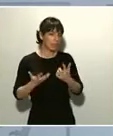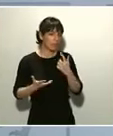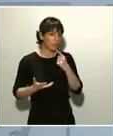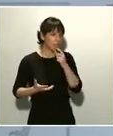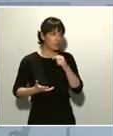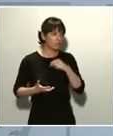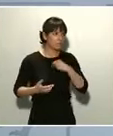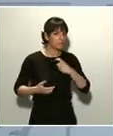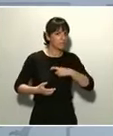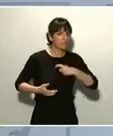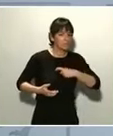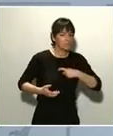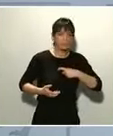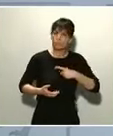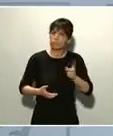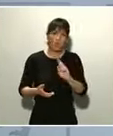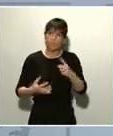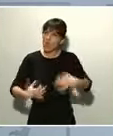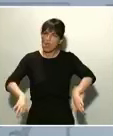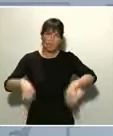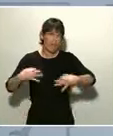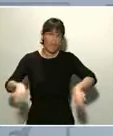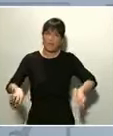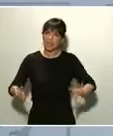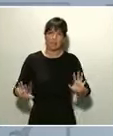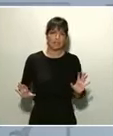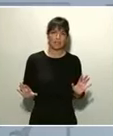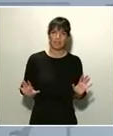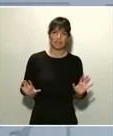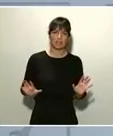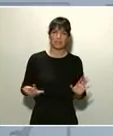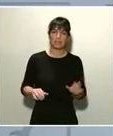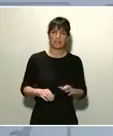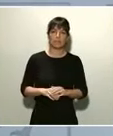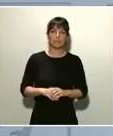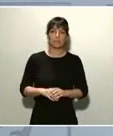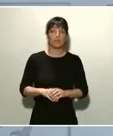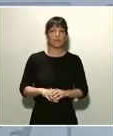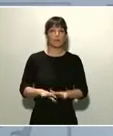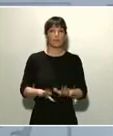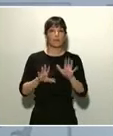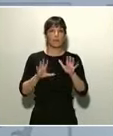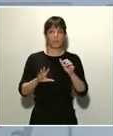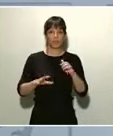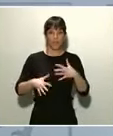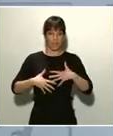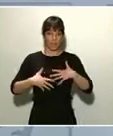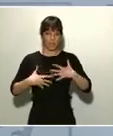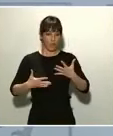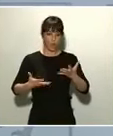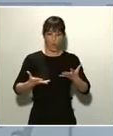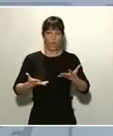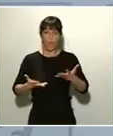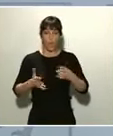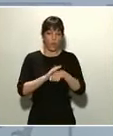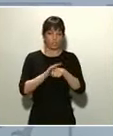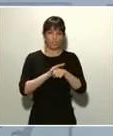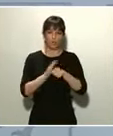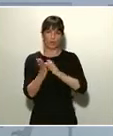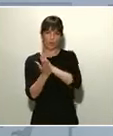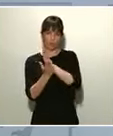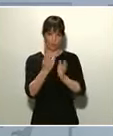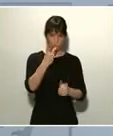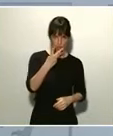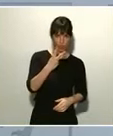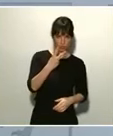incertidumbre. Es normal. Pero existen dos formas de canalizar esa emoción. Una es el temor de quien